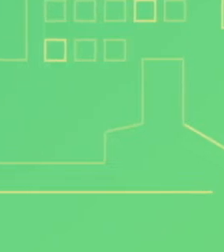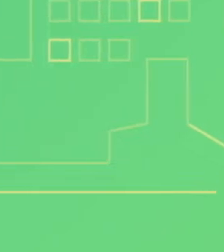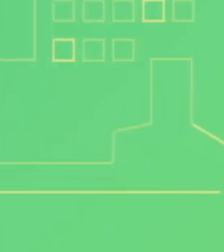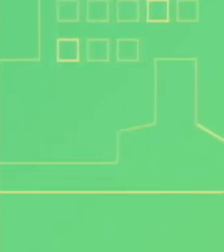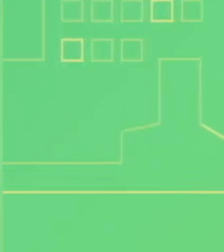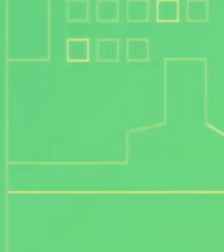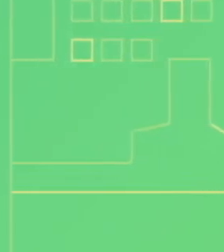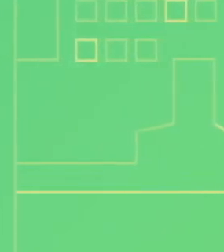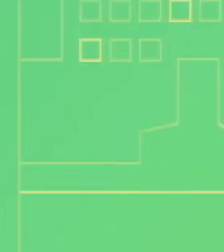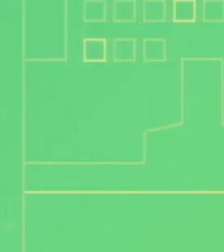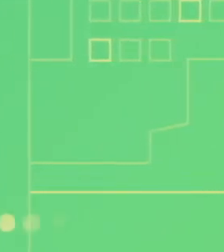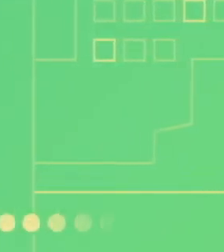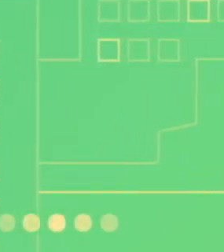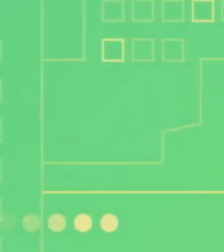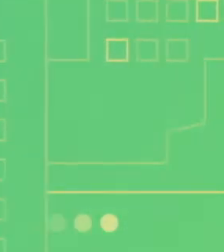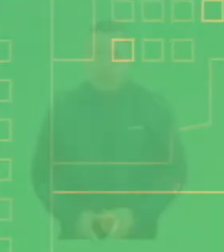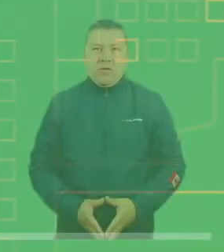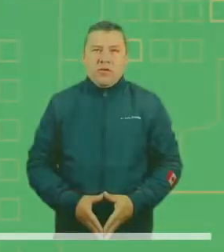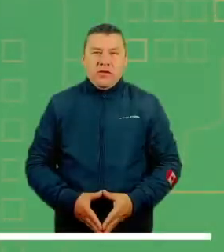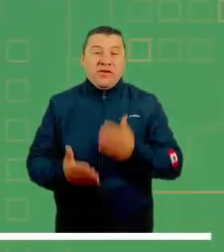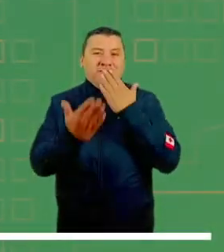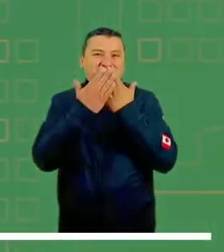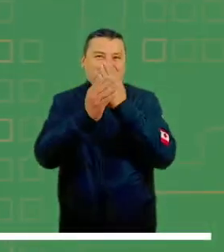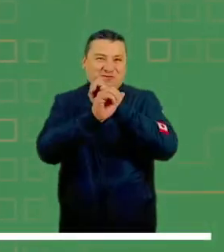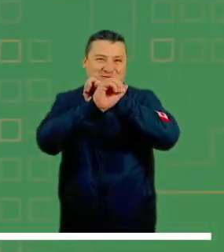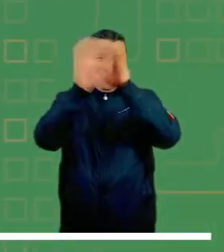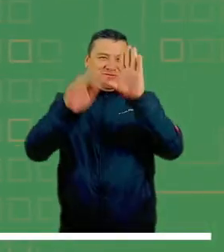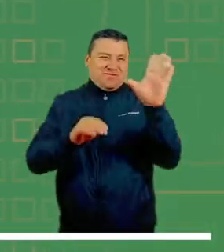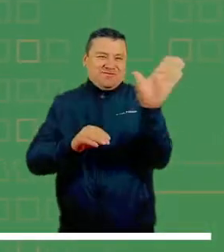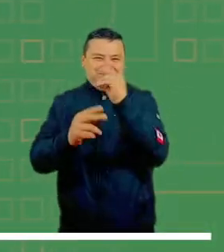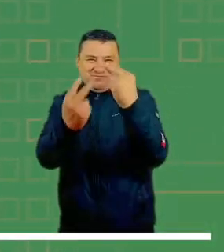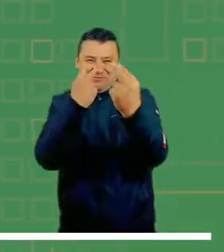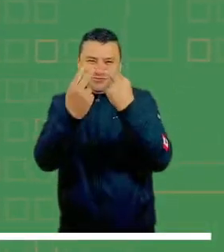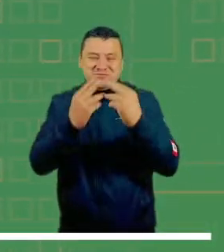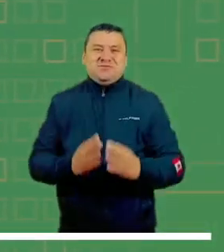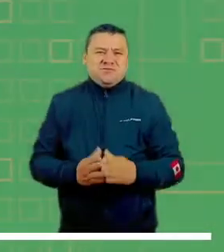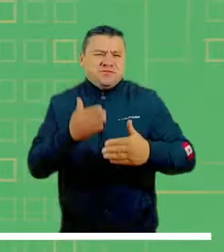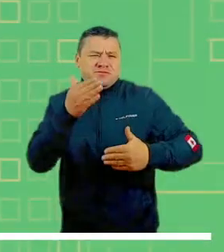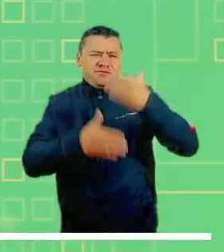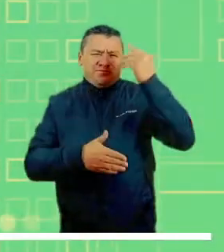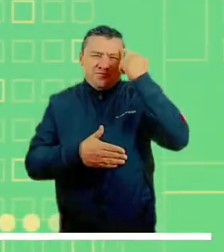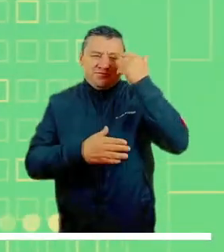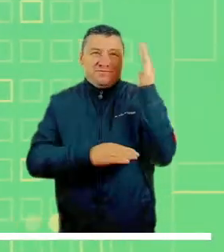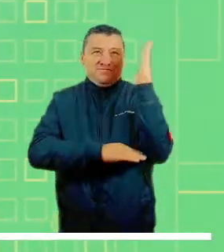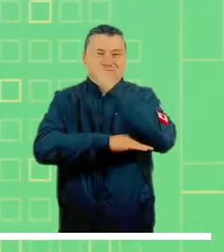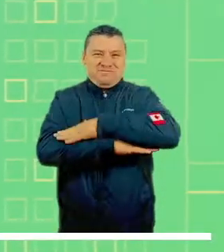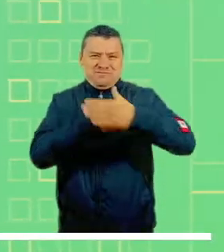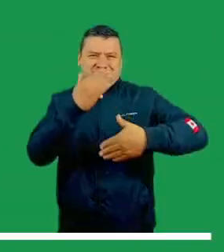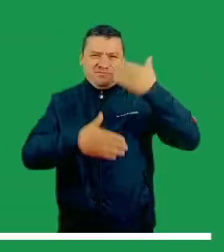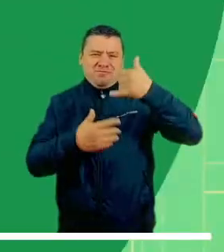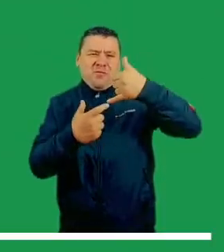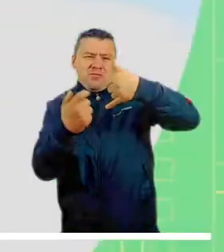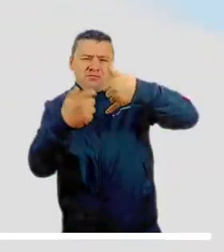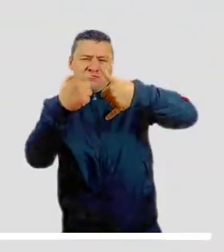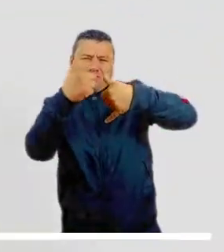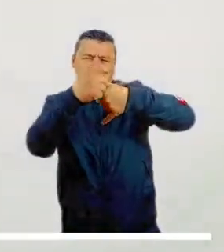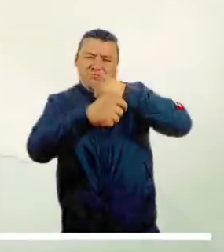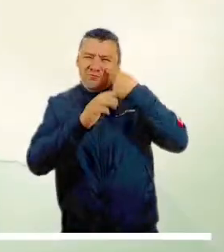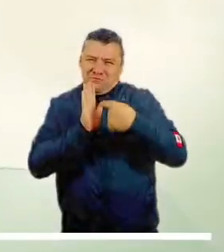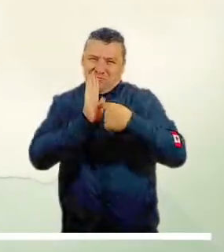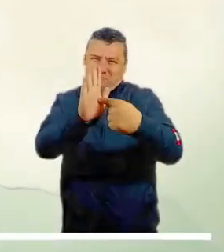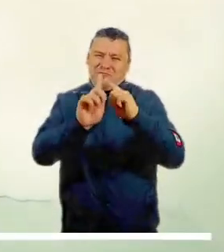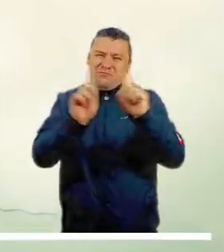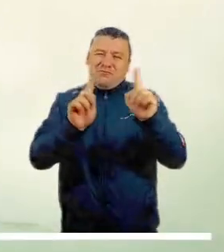Buenos días a toda nuestra audiencia. Empezamos este nuevo día con el habitual recorrido de la mañana por las diferentes regiones del país.